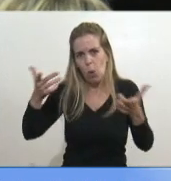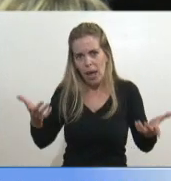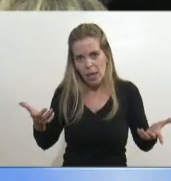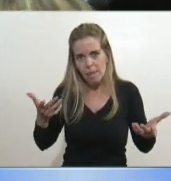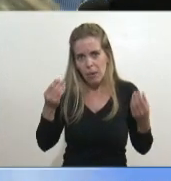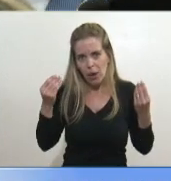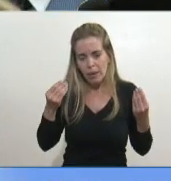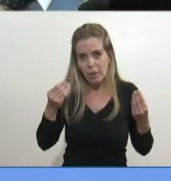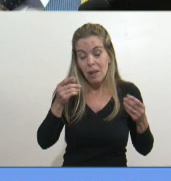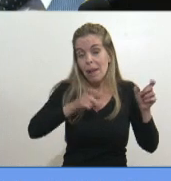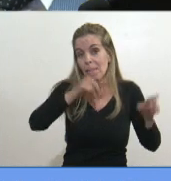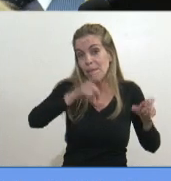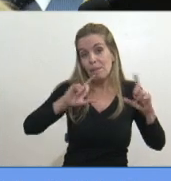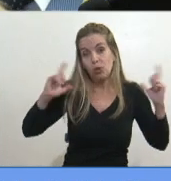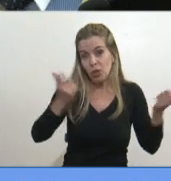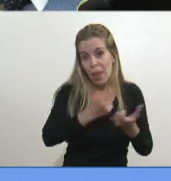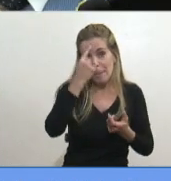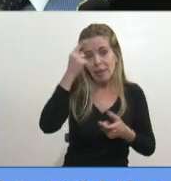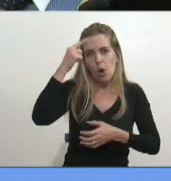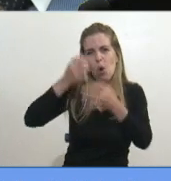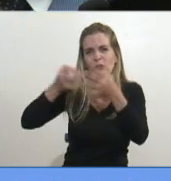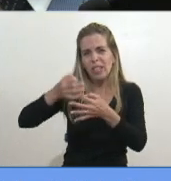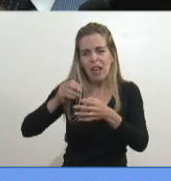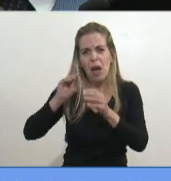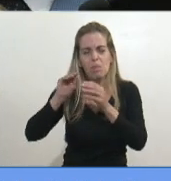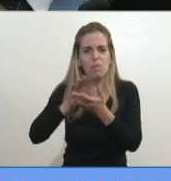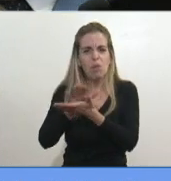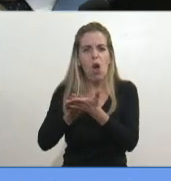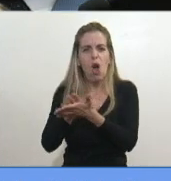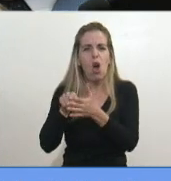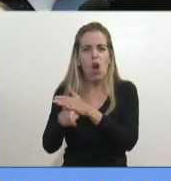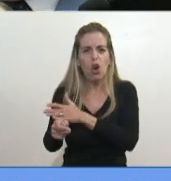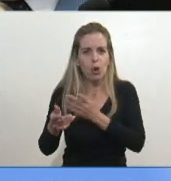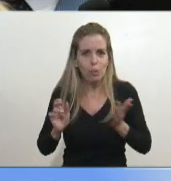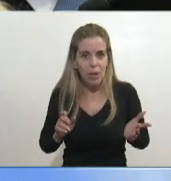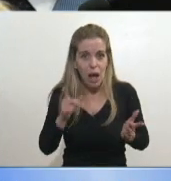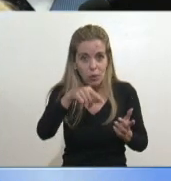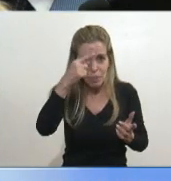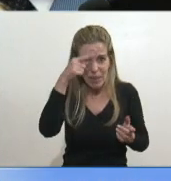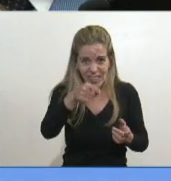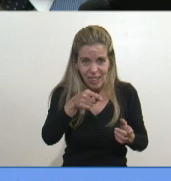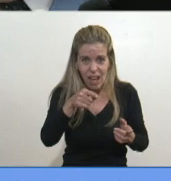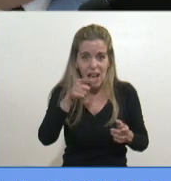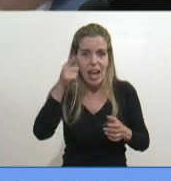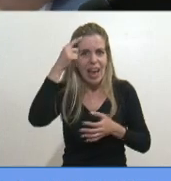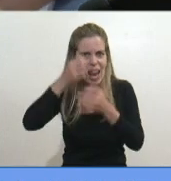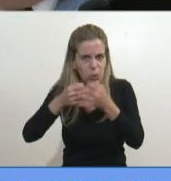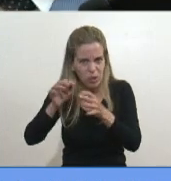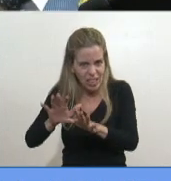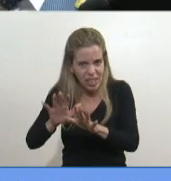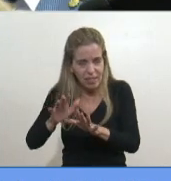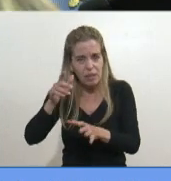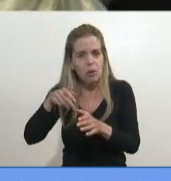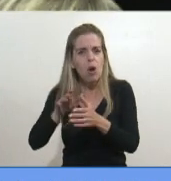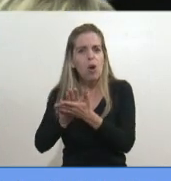justicia es corrupta, y usted dice que el ciudadano tiene una falsa percepción de que la justicia es corrupta, porque eso dijo ahí,